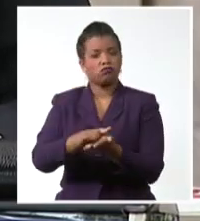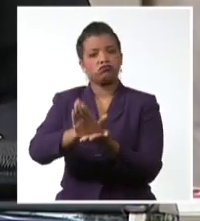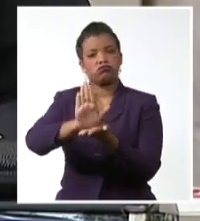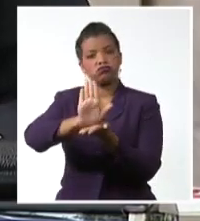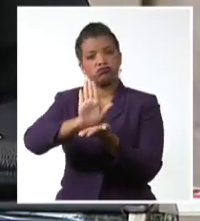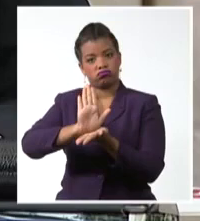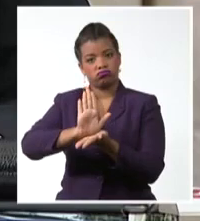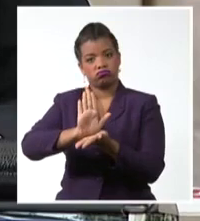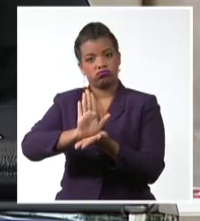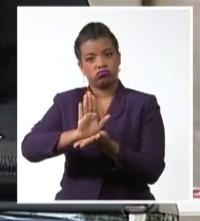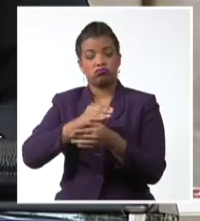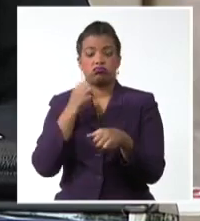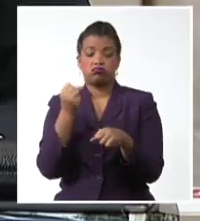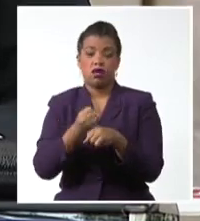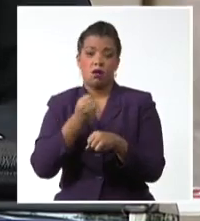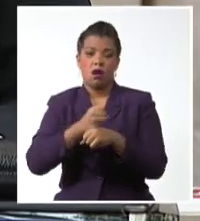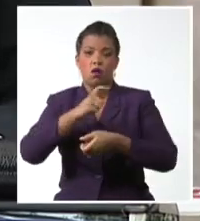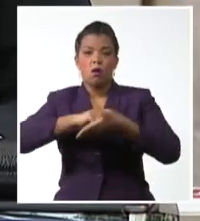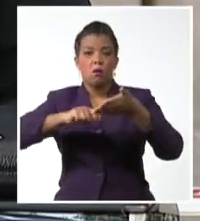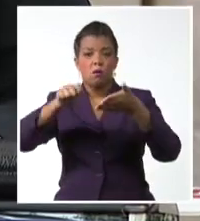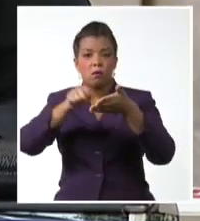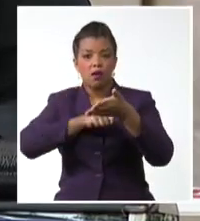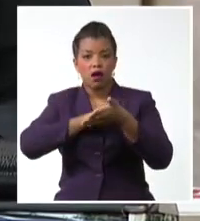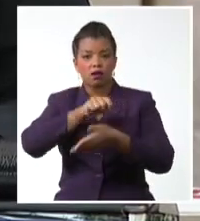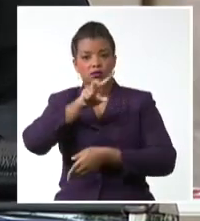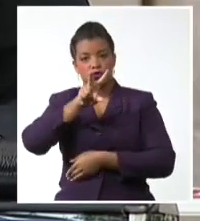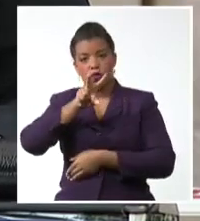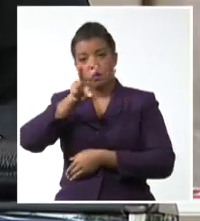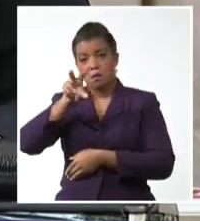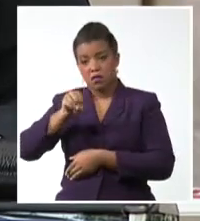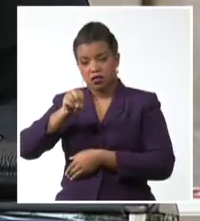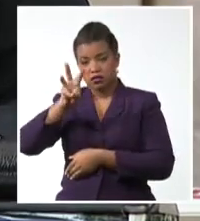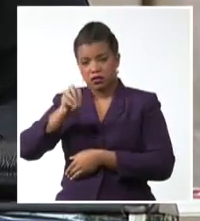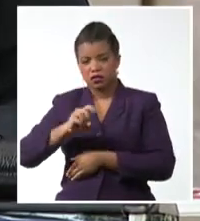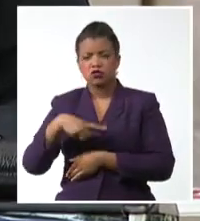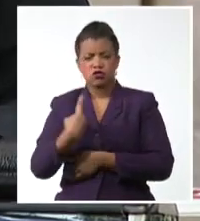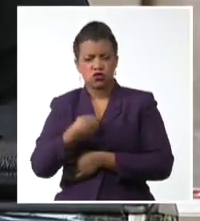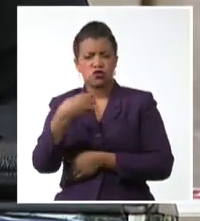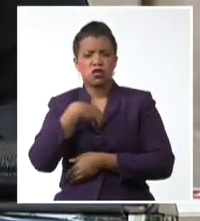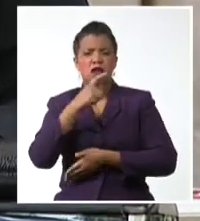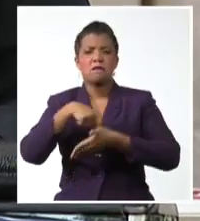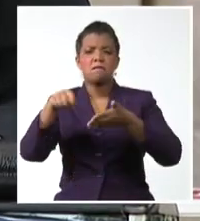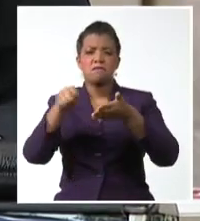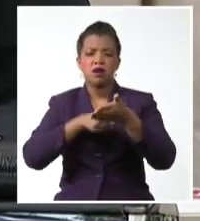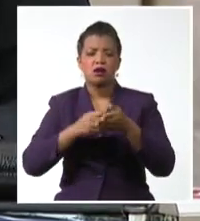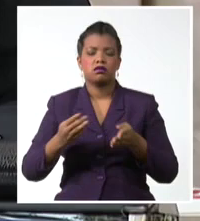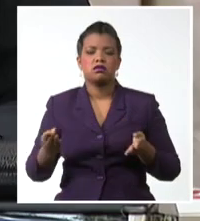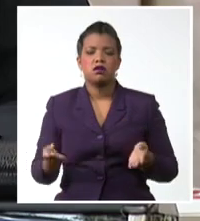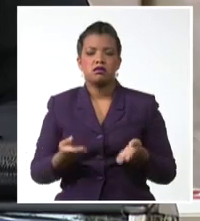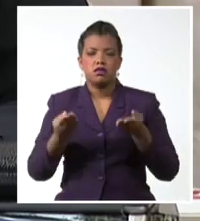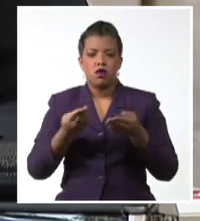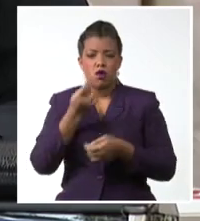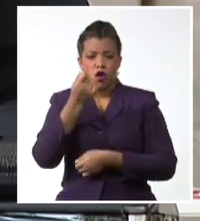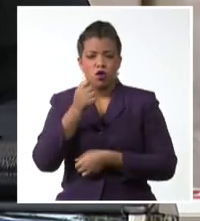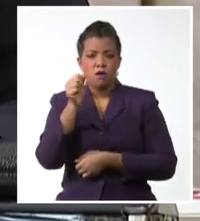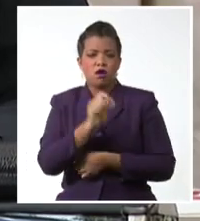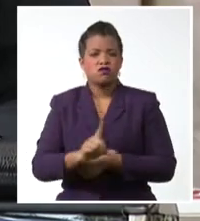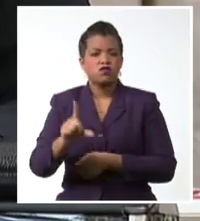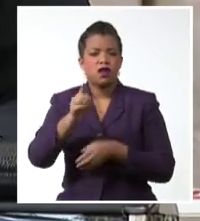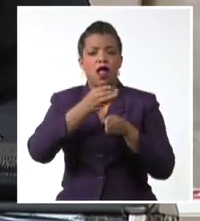implementación de la agenda 2030 contamos con un plan nacional de desarrollo económico y social hasta el 2030